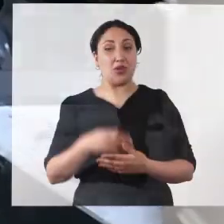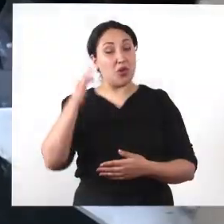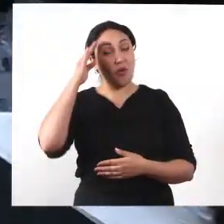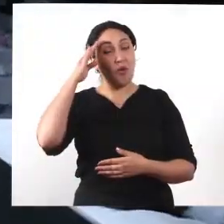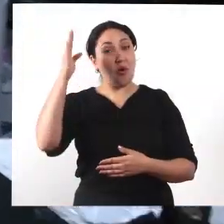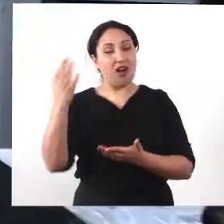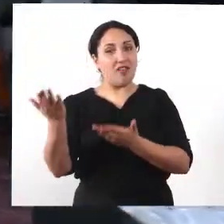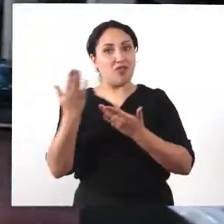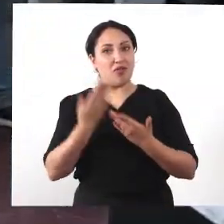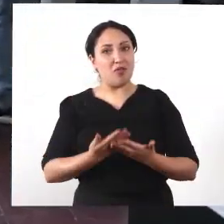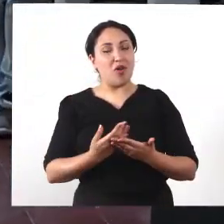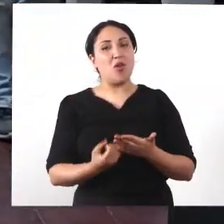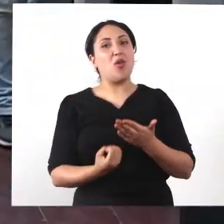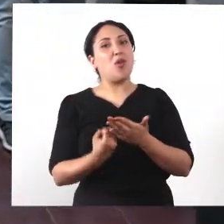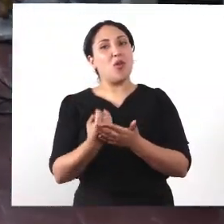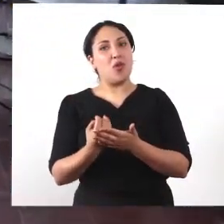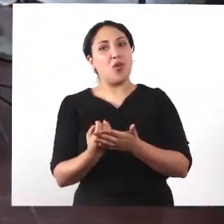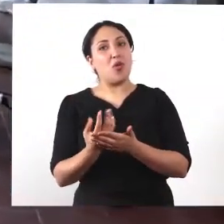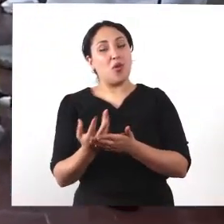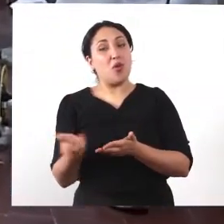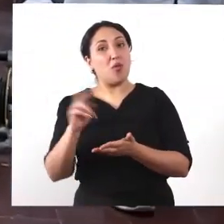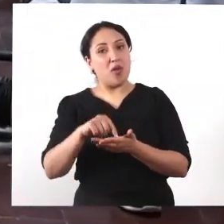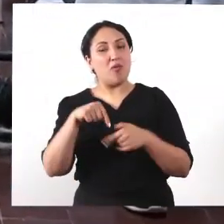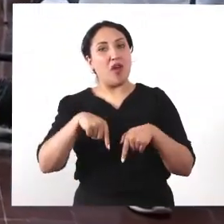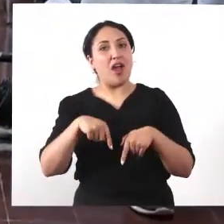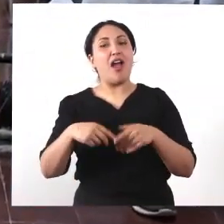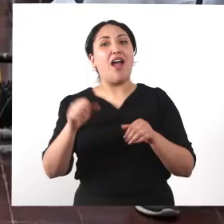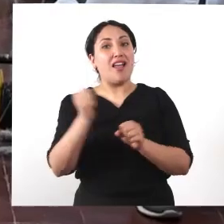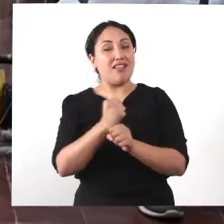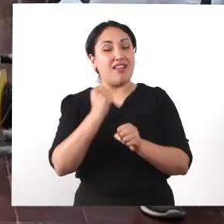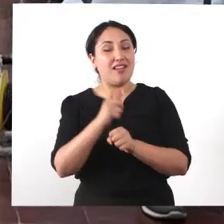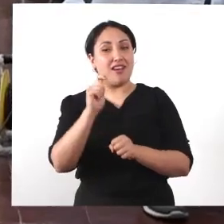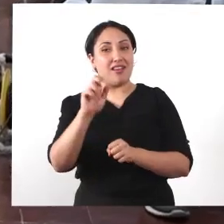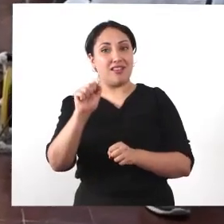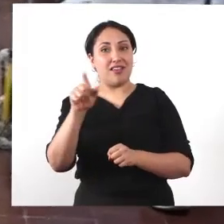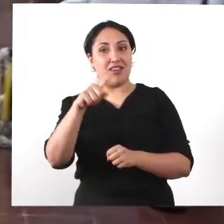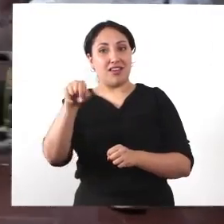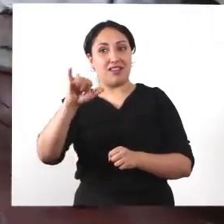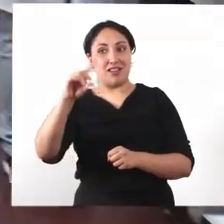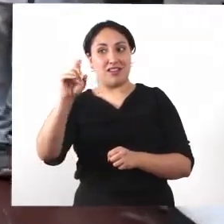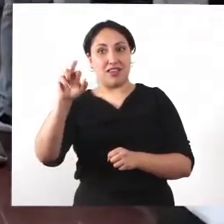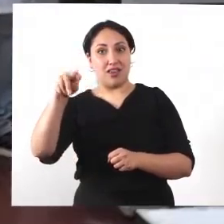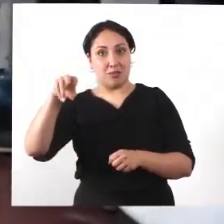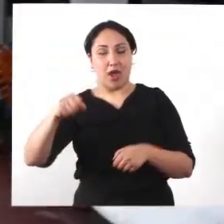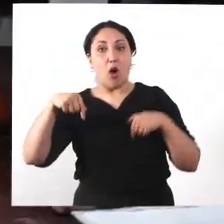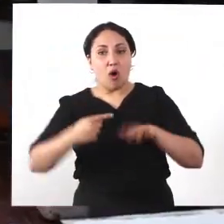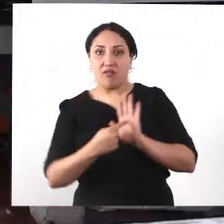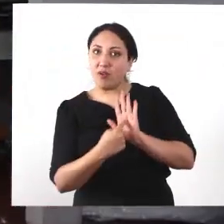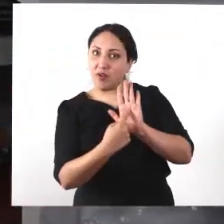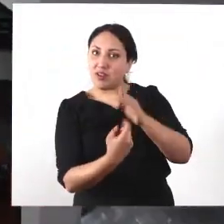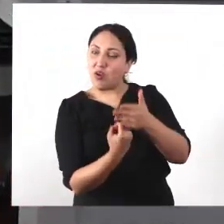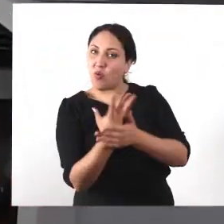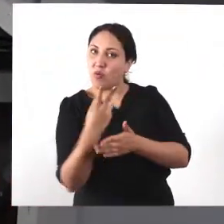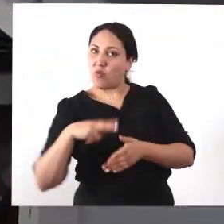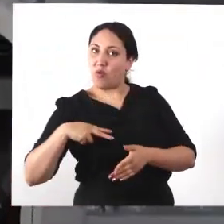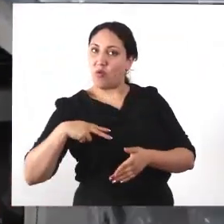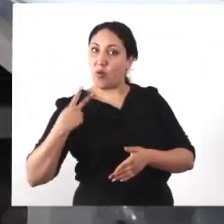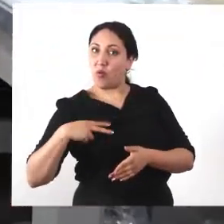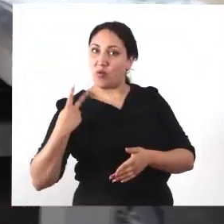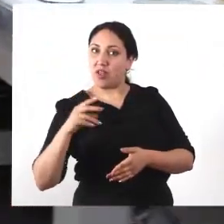Hola, bienvenido nuevamente a través del taxidermia del Museo Nacional de Historia Natural. En esta ocasión los quiero dejar con Enrique Valdés, nuestro voluntario,